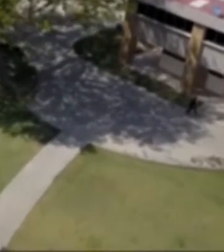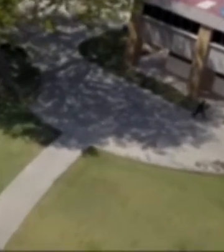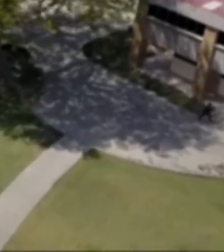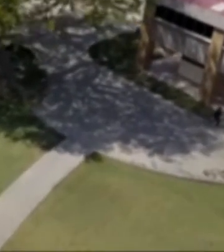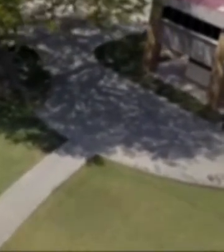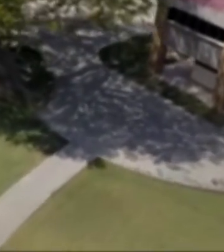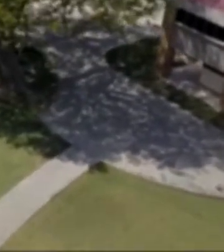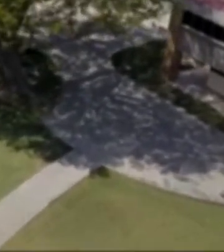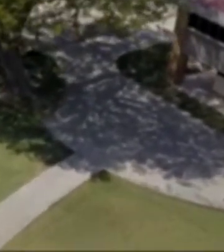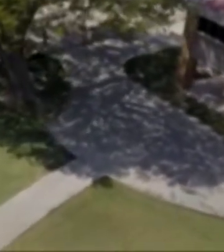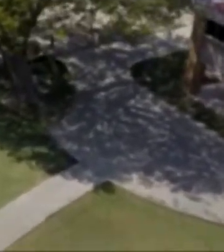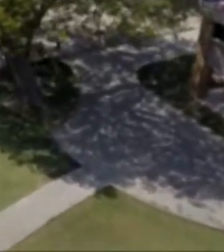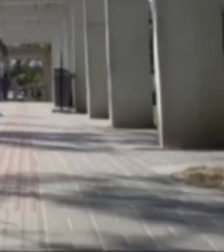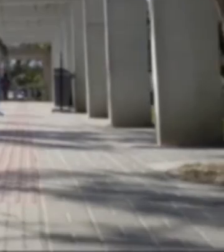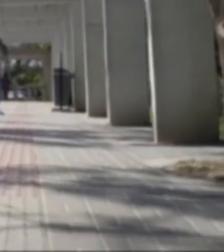freedom.